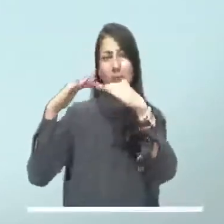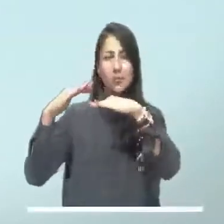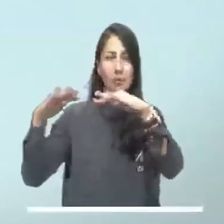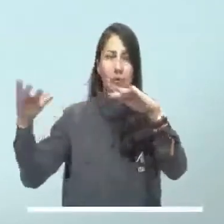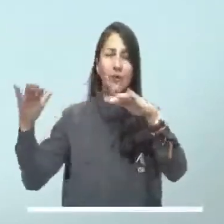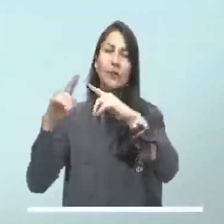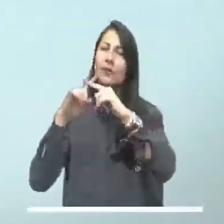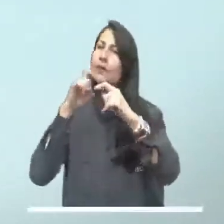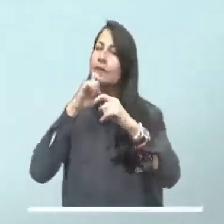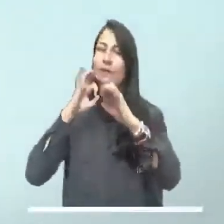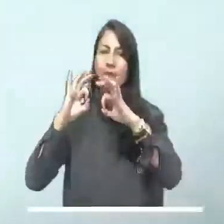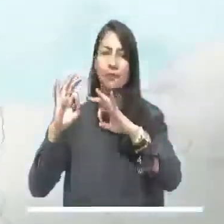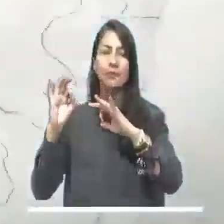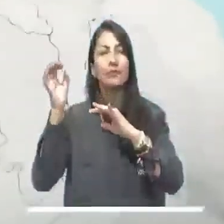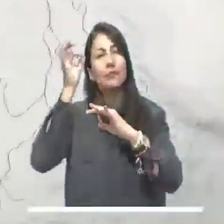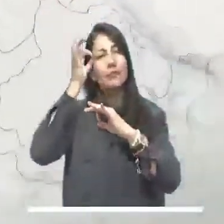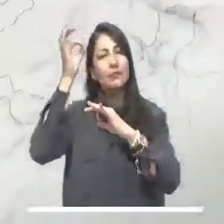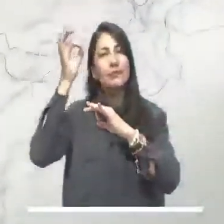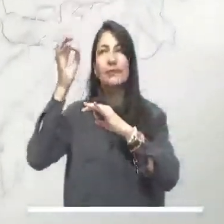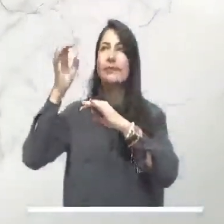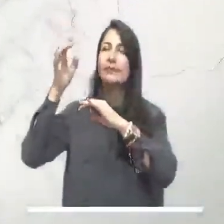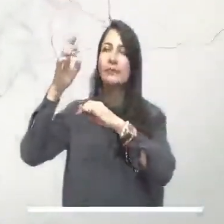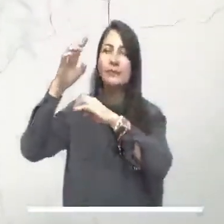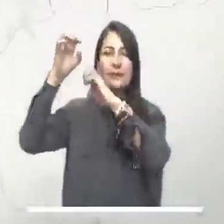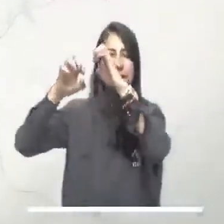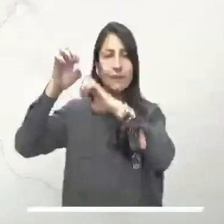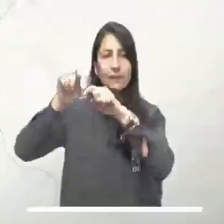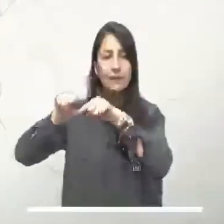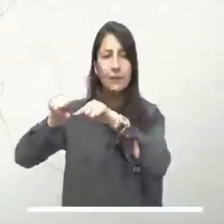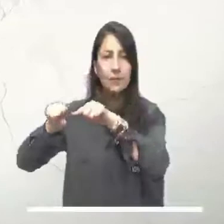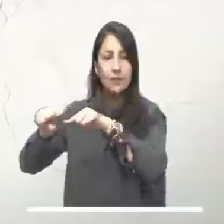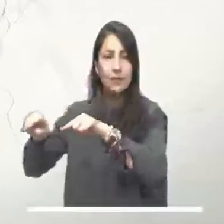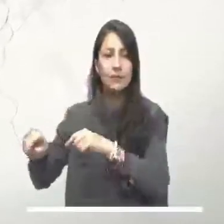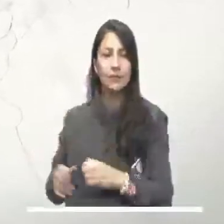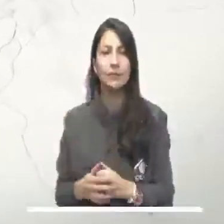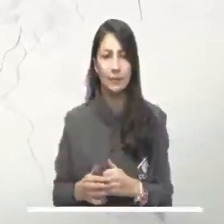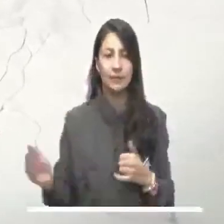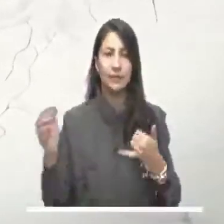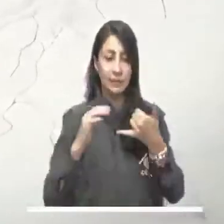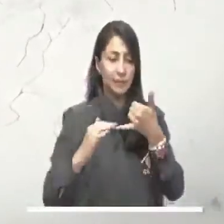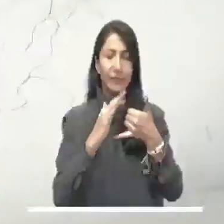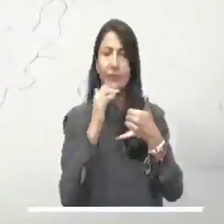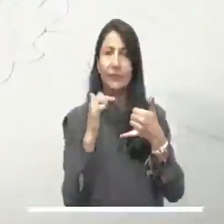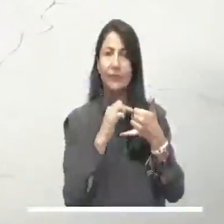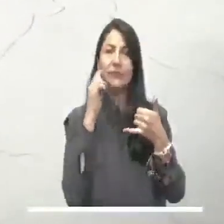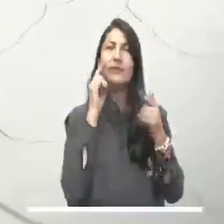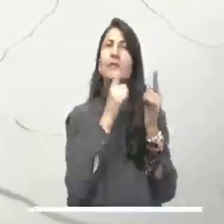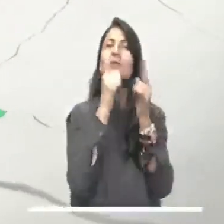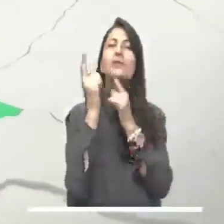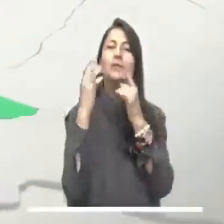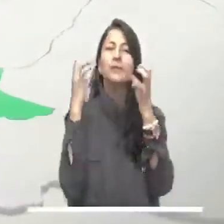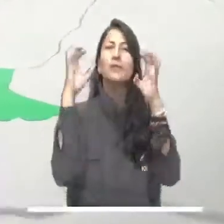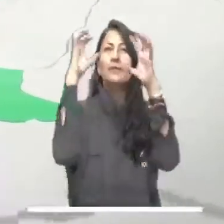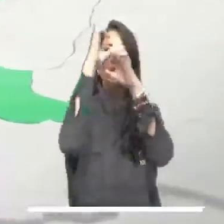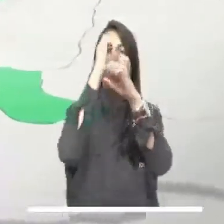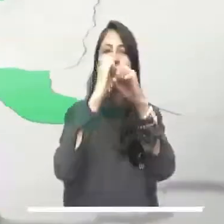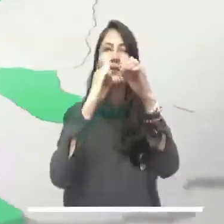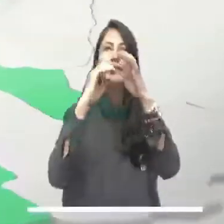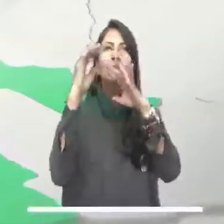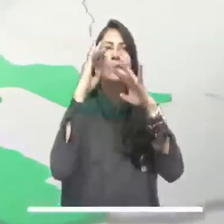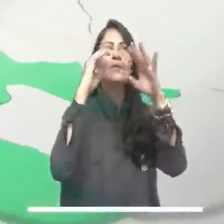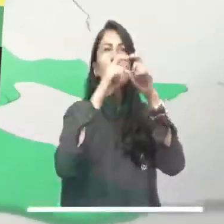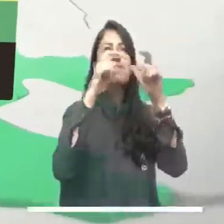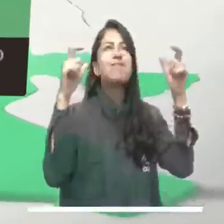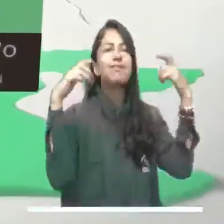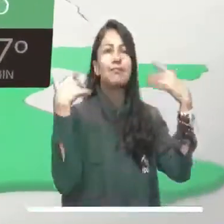habrá cielo parcialmente nublado con tiempo seco, aunque no se descartan posibles lloviznas en la isla. En el Pacífico colombiano se espera un cielo